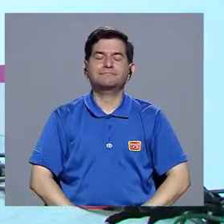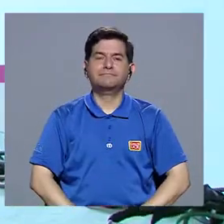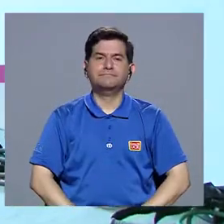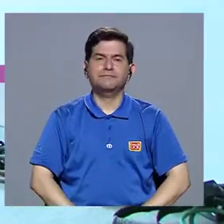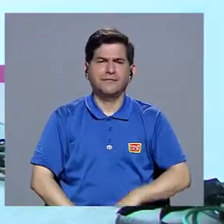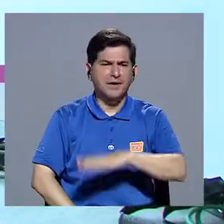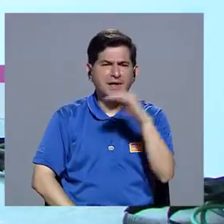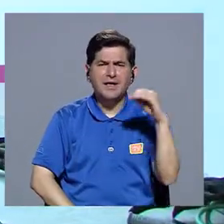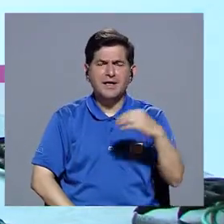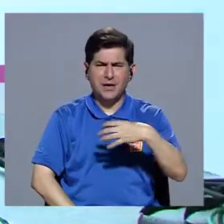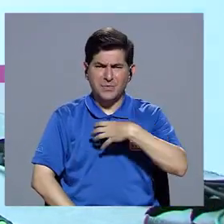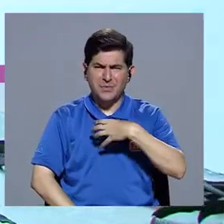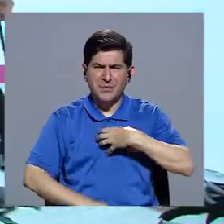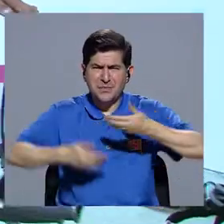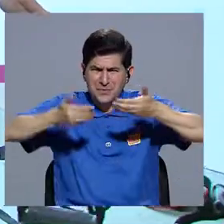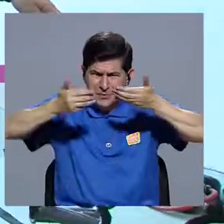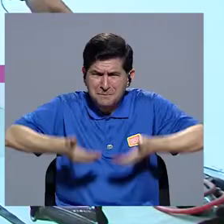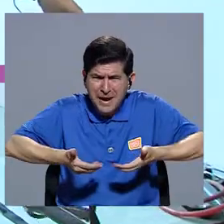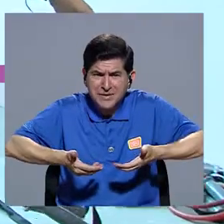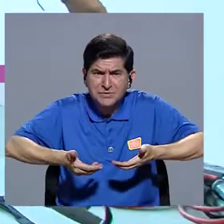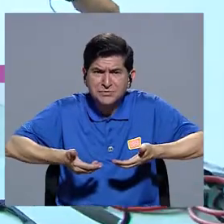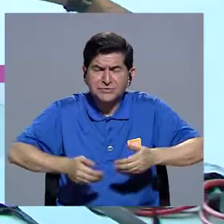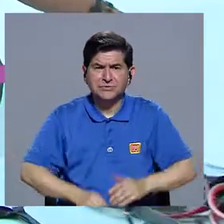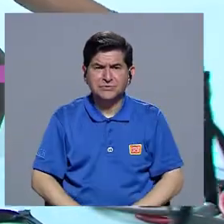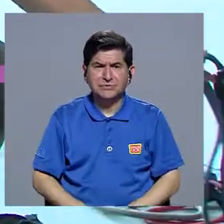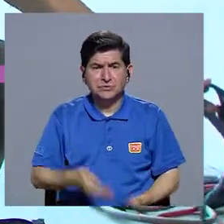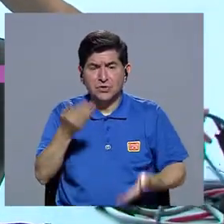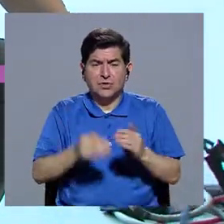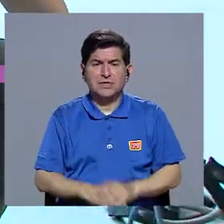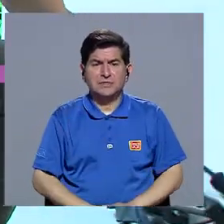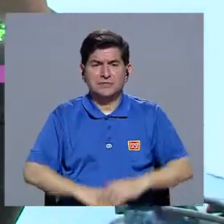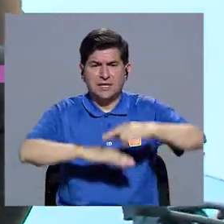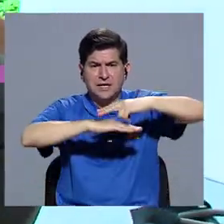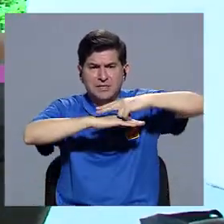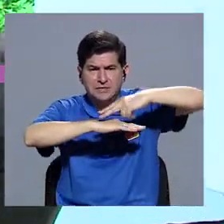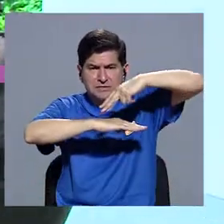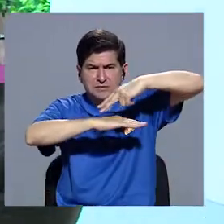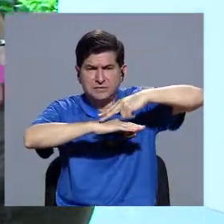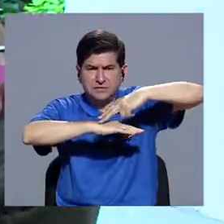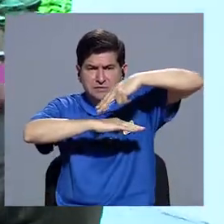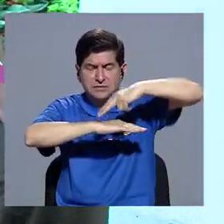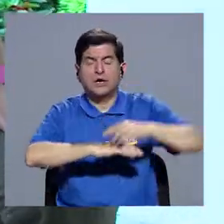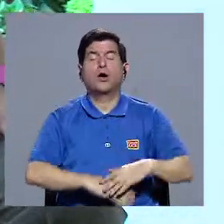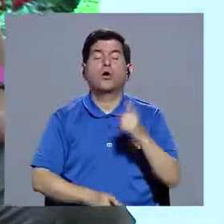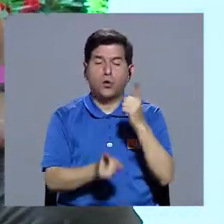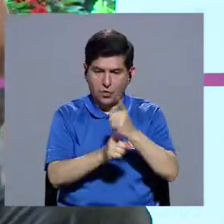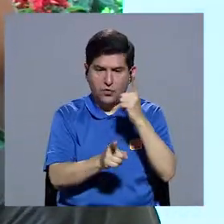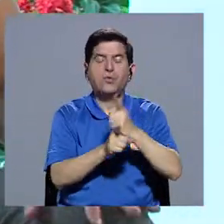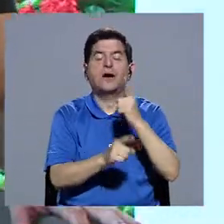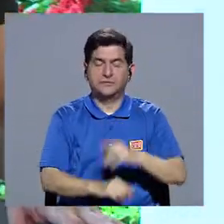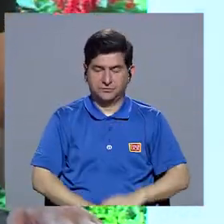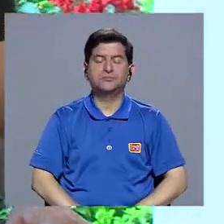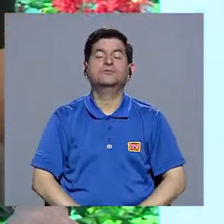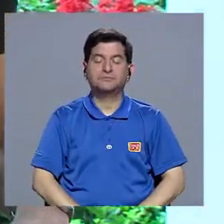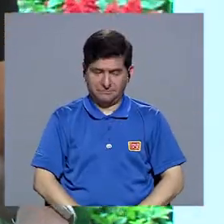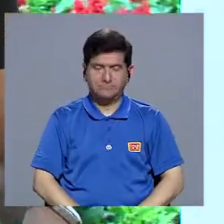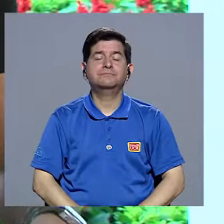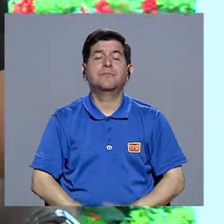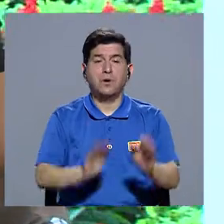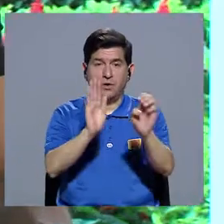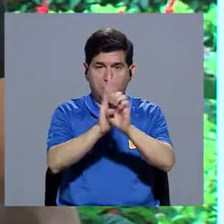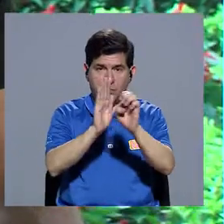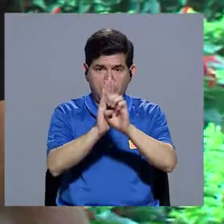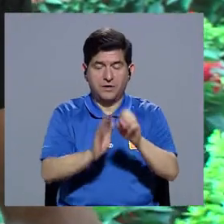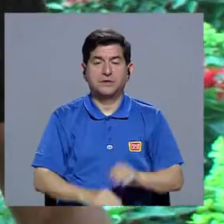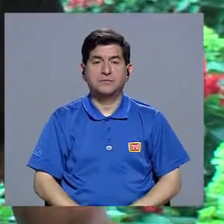cuando es con el propio peso, ¿podrían ser como abdominales o como los...? Es correcto también, podríamos, por ejemplo,